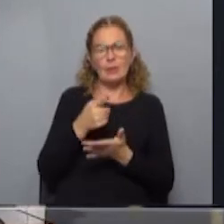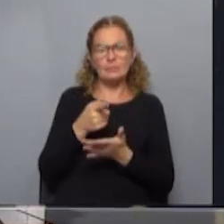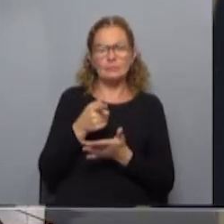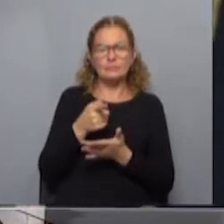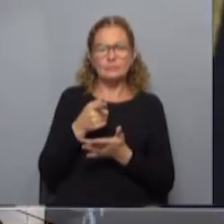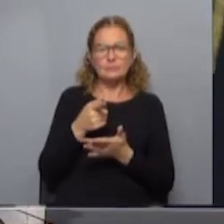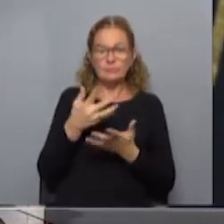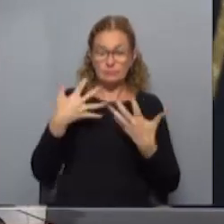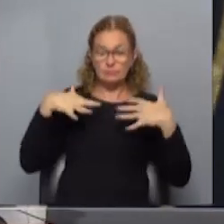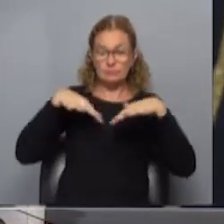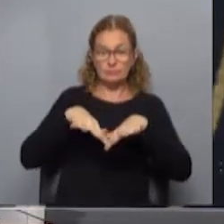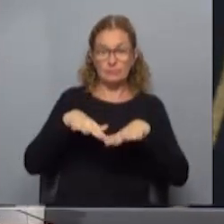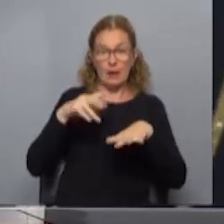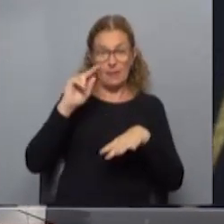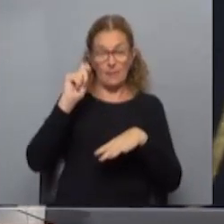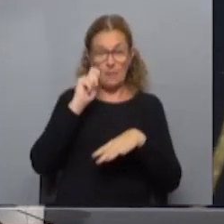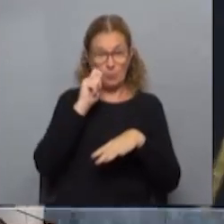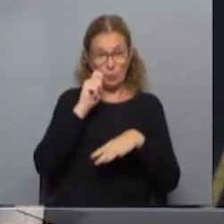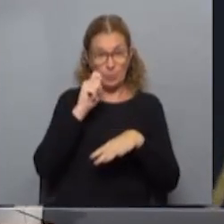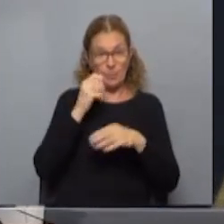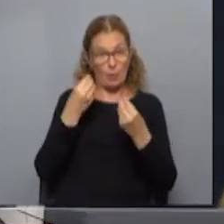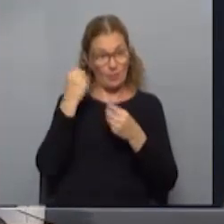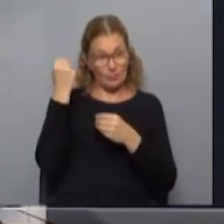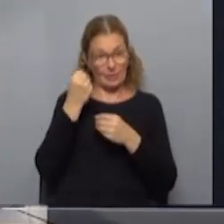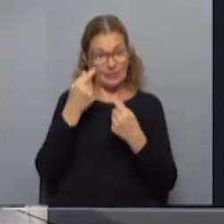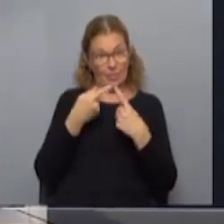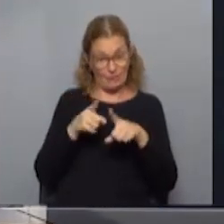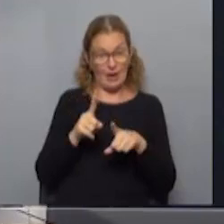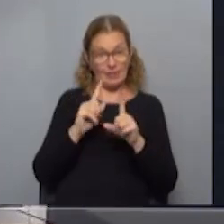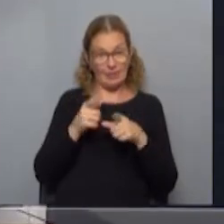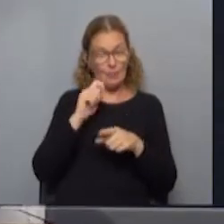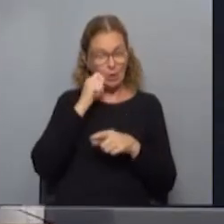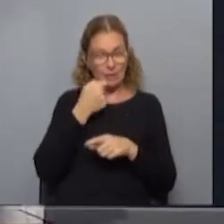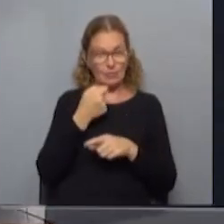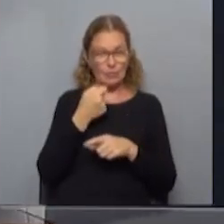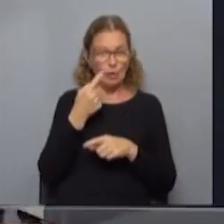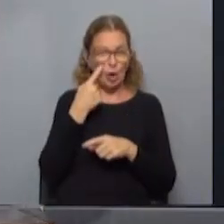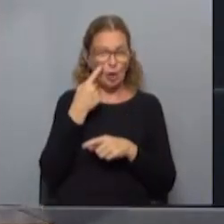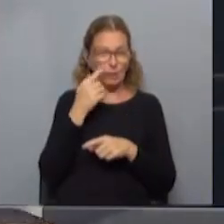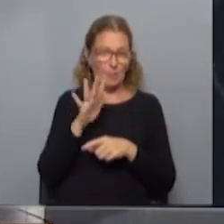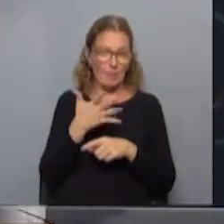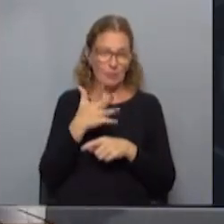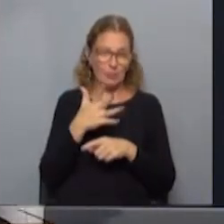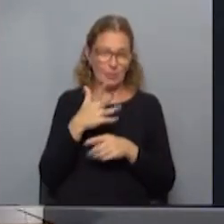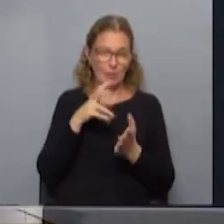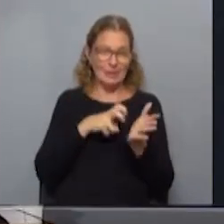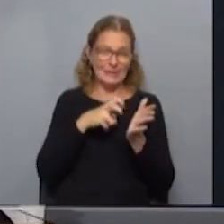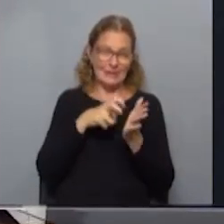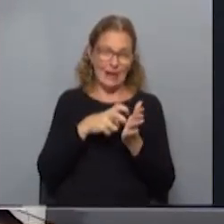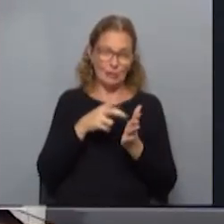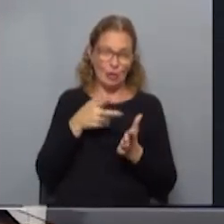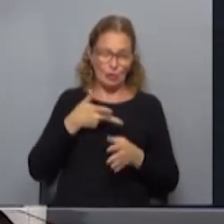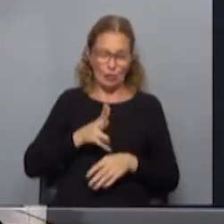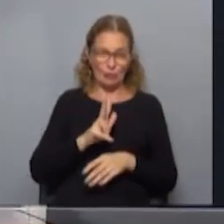flujo de turismo importante. Y con perfiles diferentes. Y con perfiles diferentes. lindo. Bueno, todos conocemos más o menos lo que es Salto y lo que es Rocha a nivel